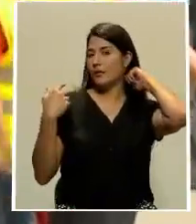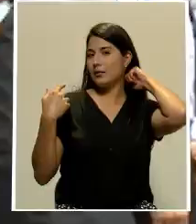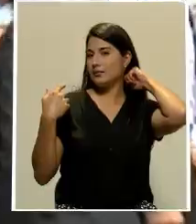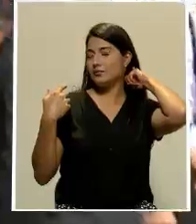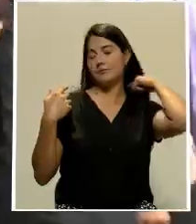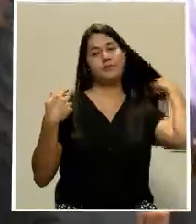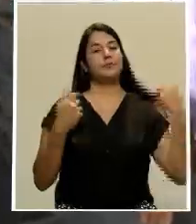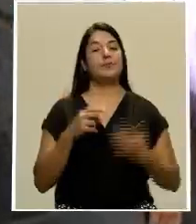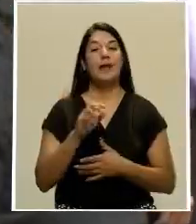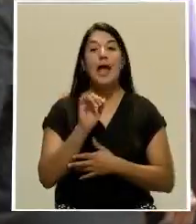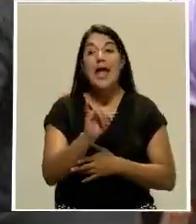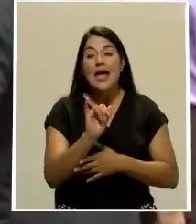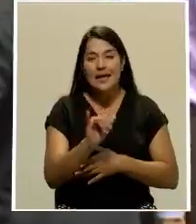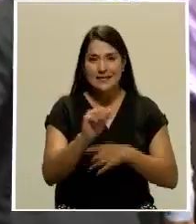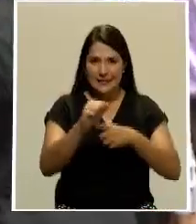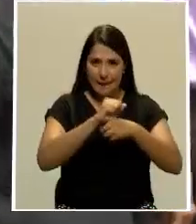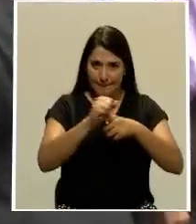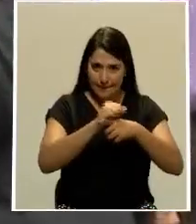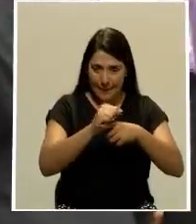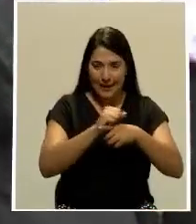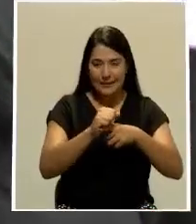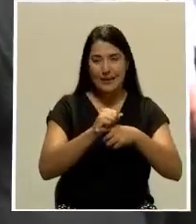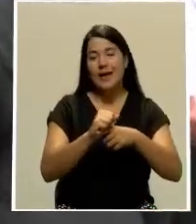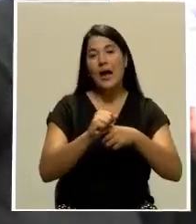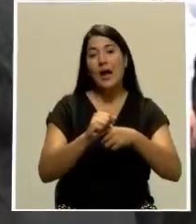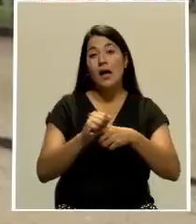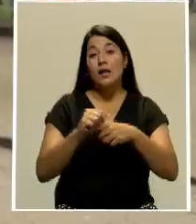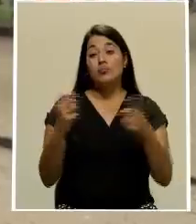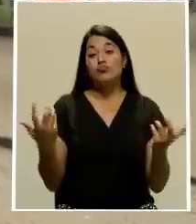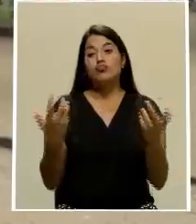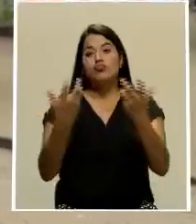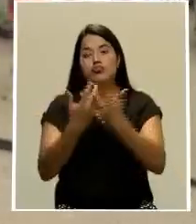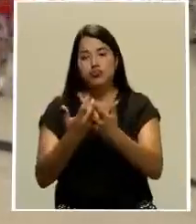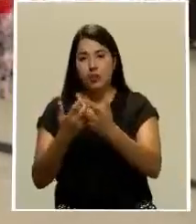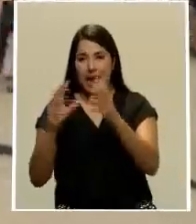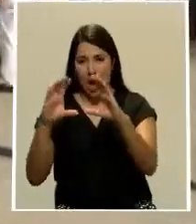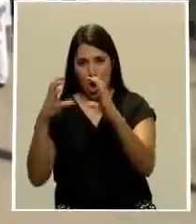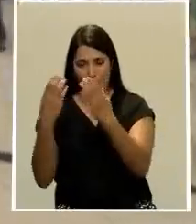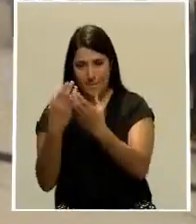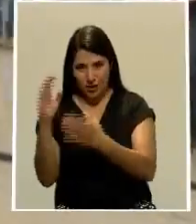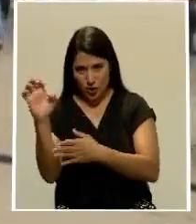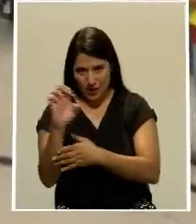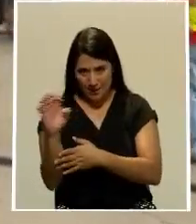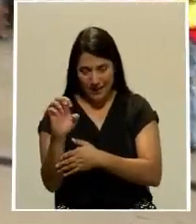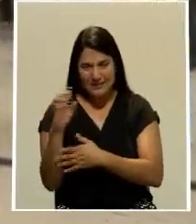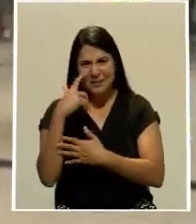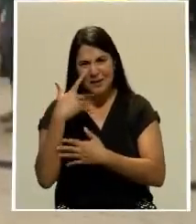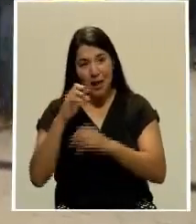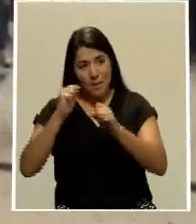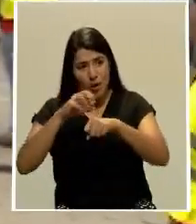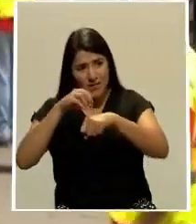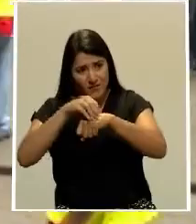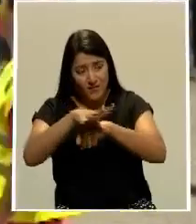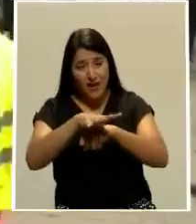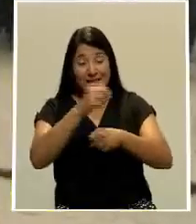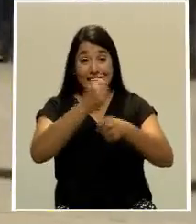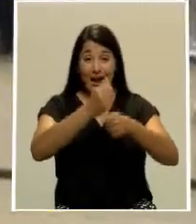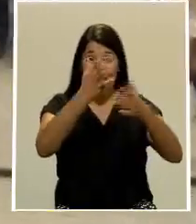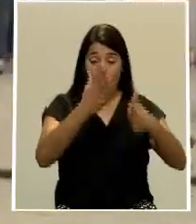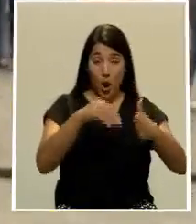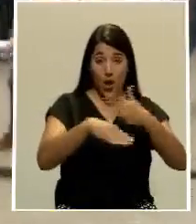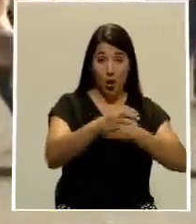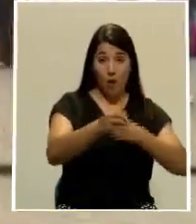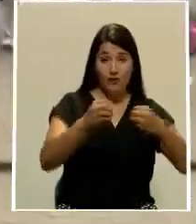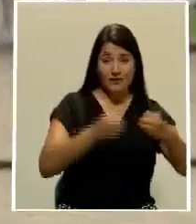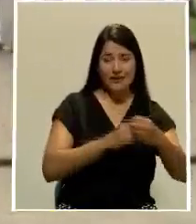capacitación de las brigadas de emergencia en el centro de trabajo para que puedan orientar tanto a los funcionarios que laboran en las oficinas como a